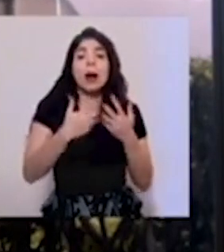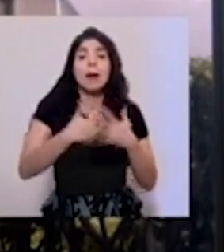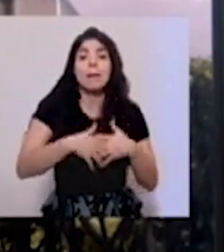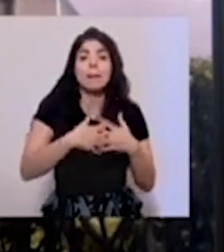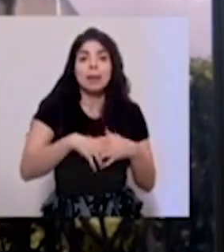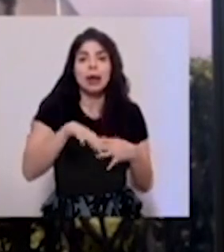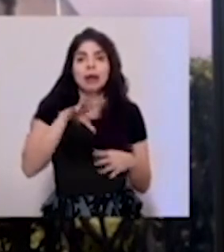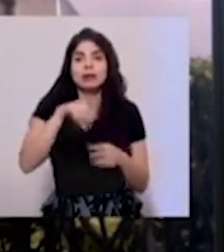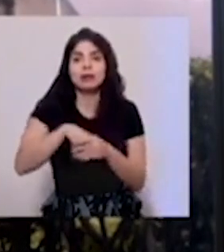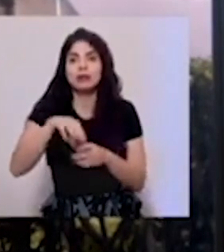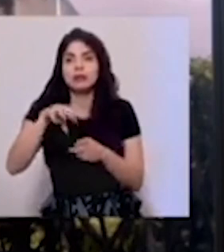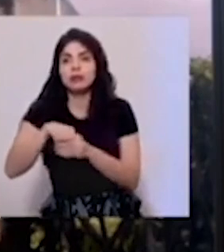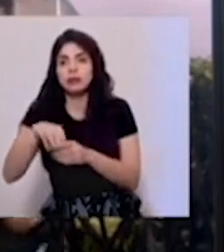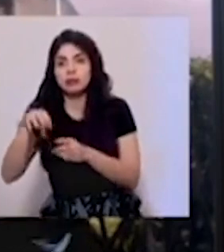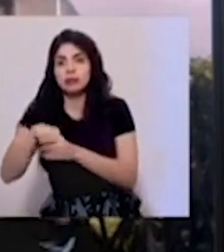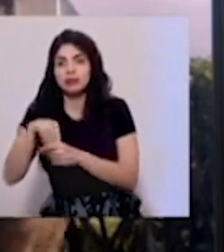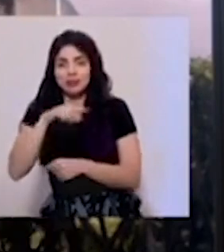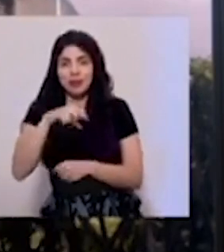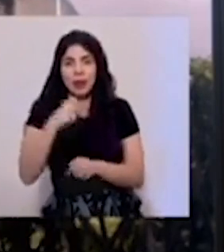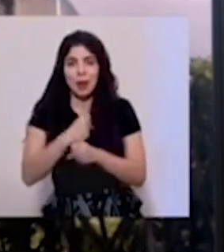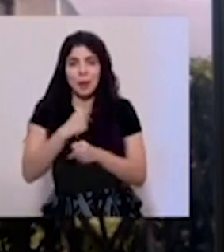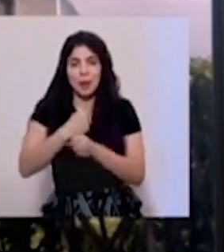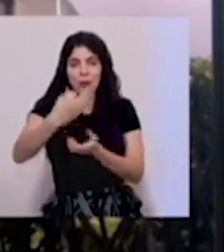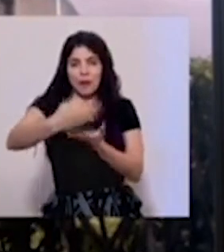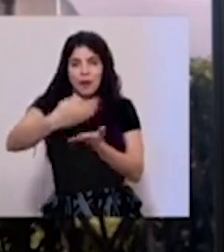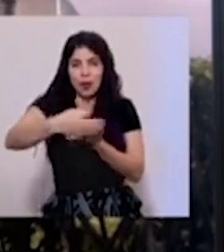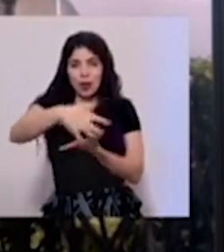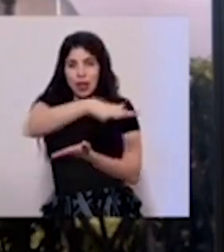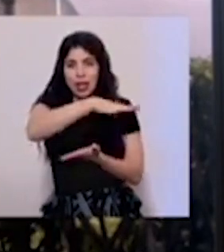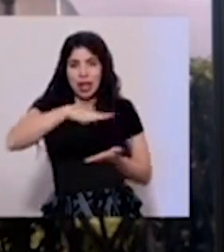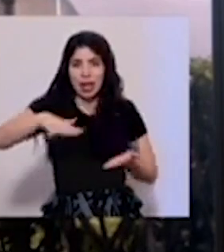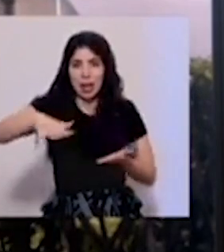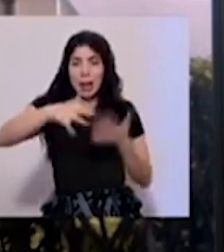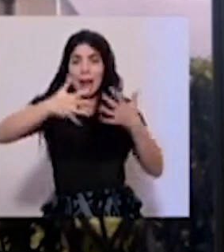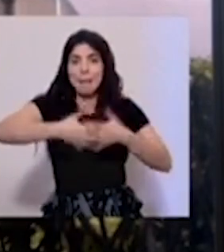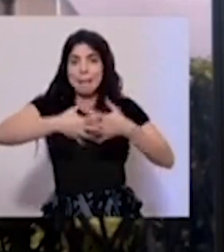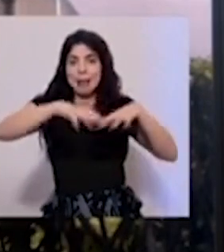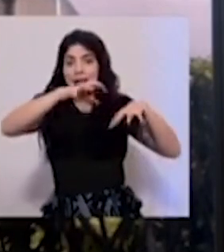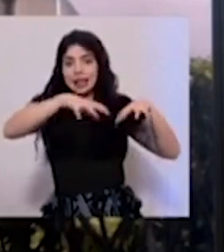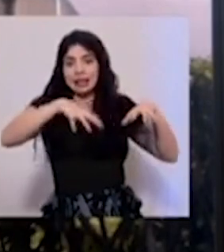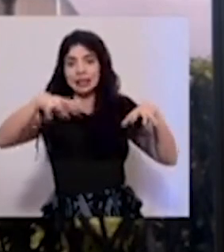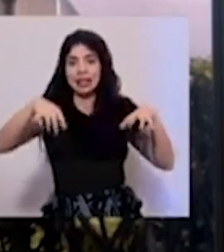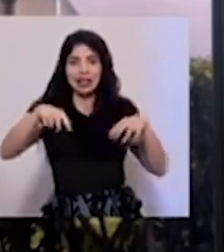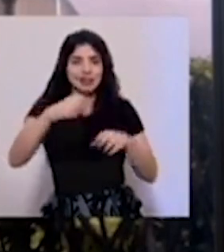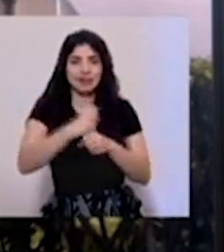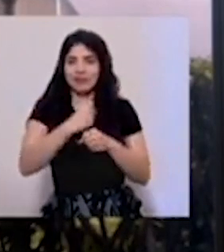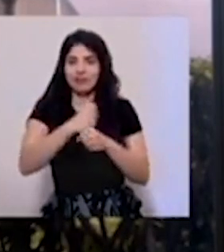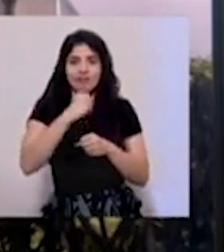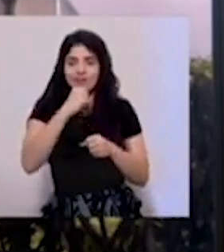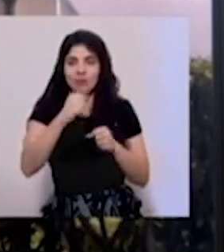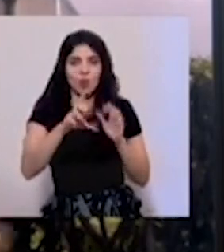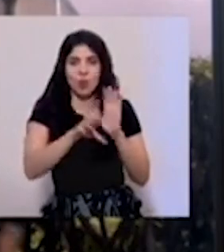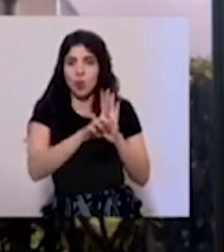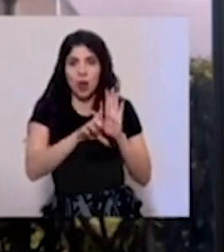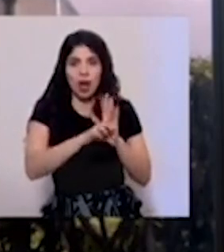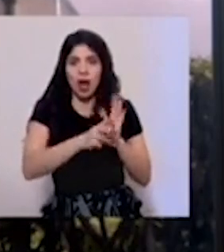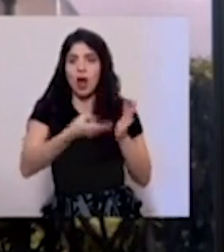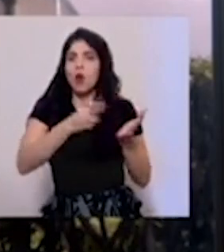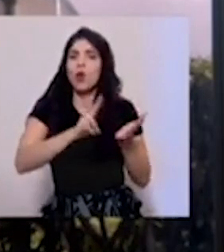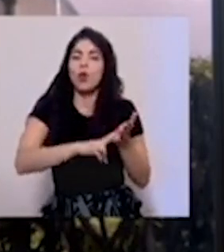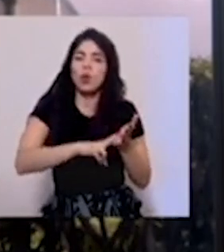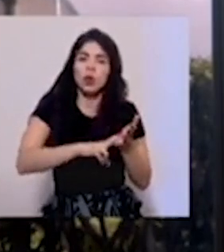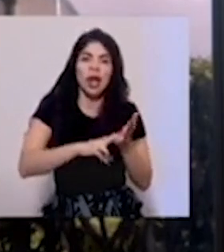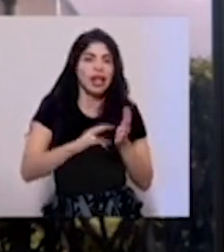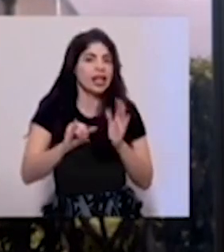hasta la fecha dentro de los operativos en el borde fronterizo de empresas que estaban operando irregularmente con contrataciones